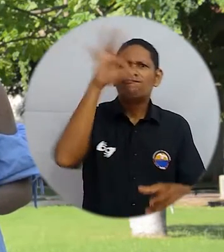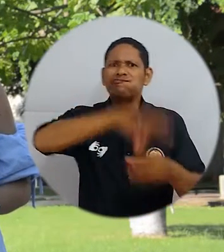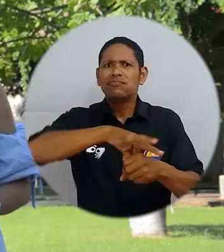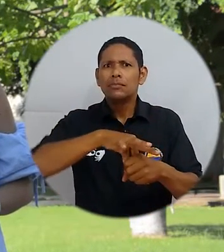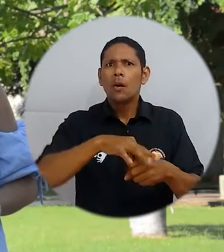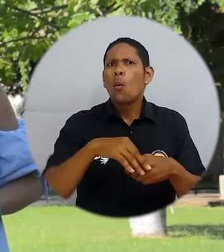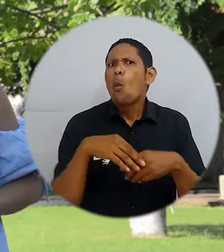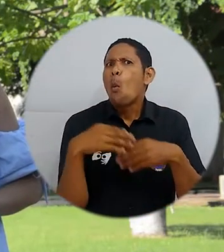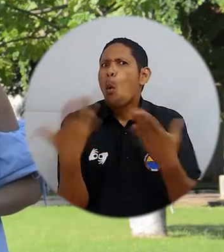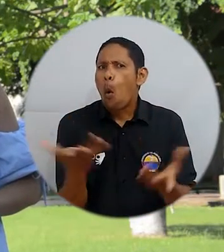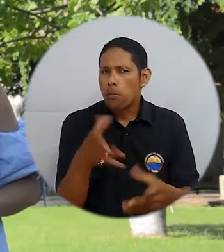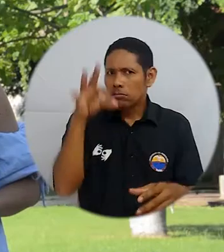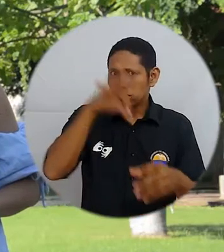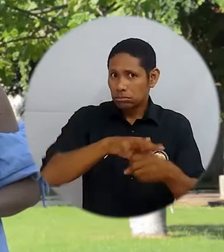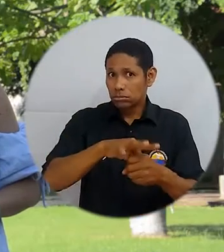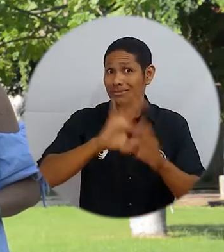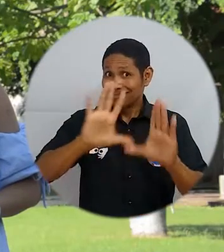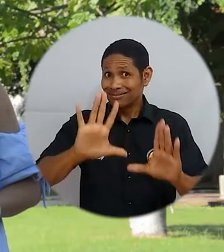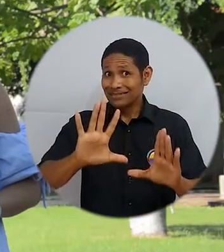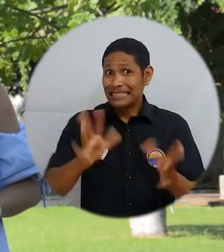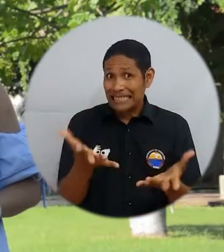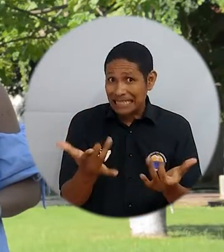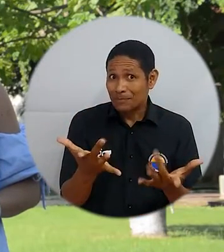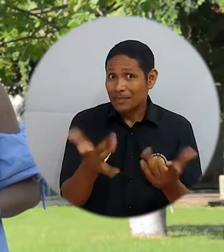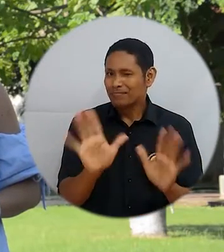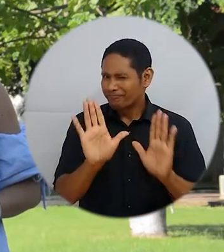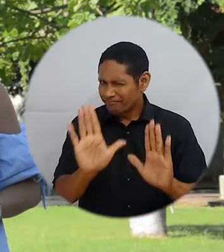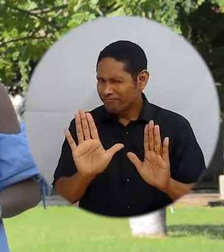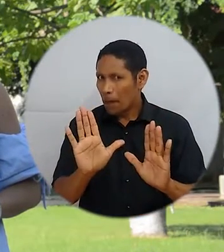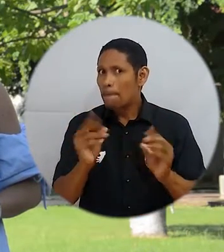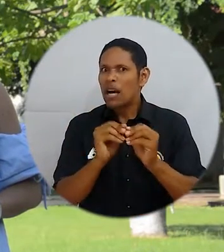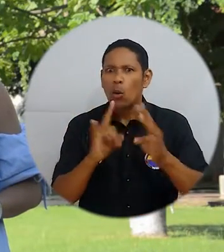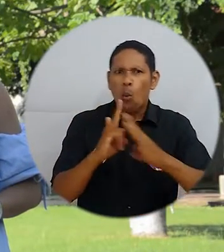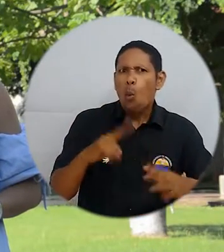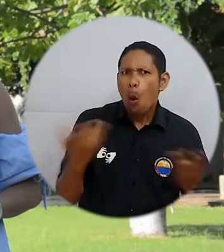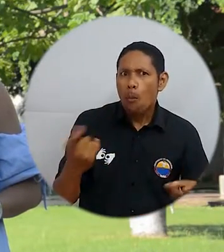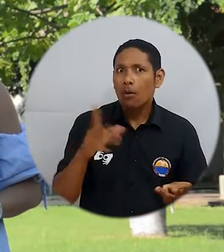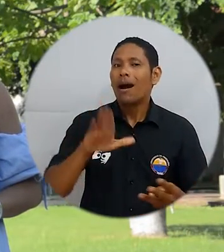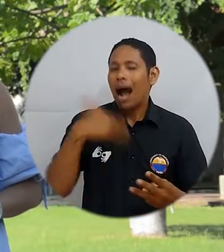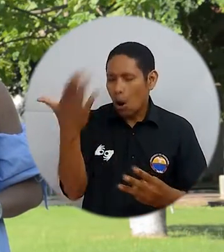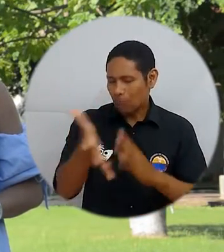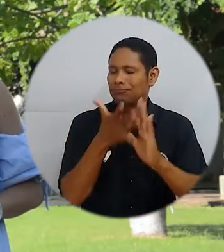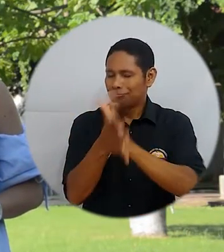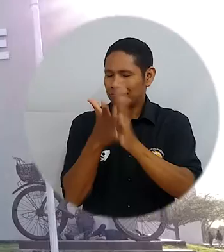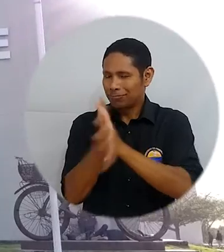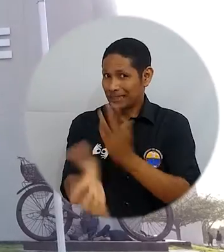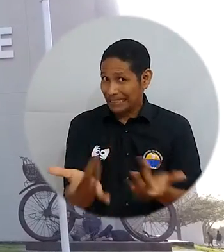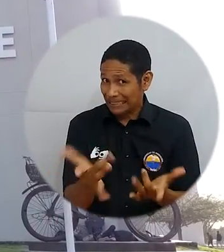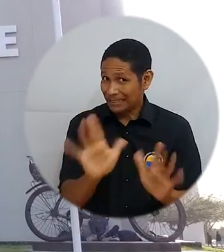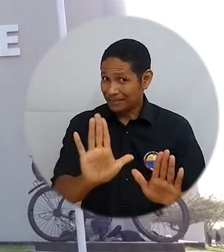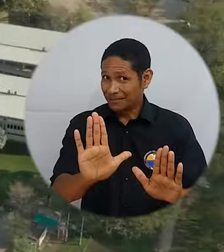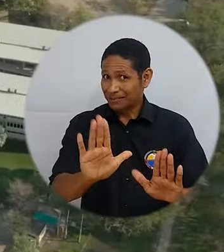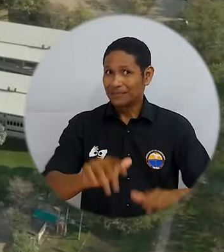votar y cómo pueden hacerlo. Ya regresamos con más sobre Unimagdalena aquí en el Campus TV.